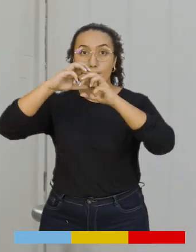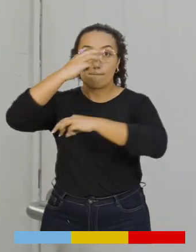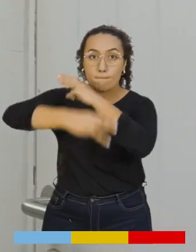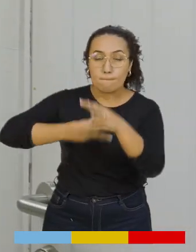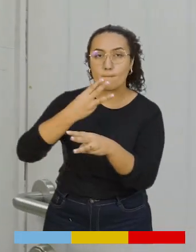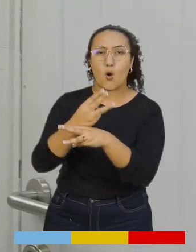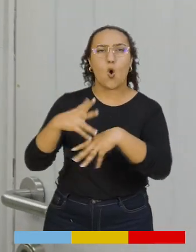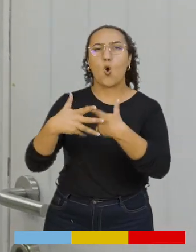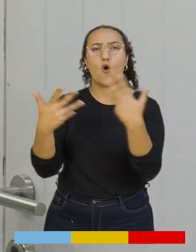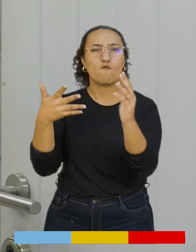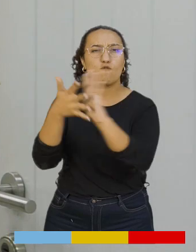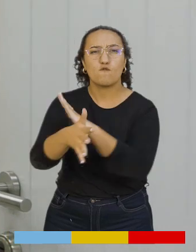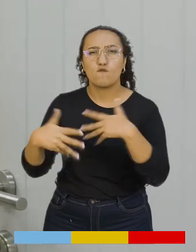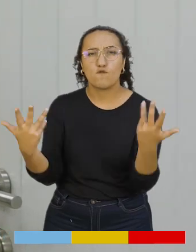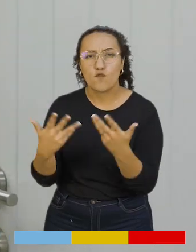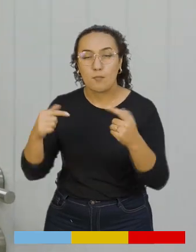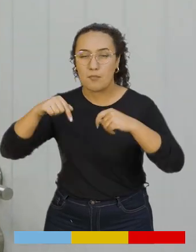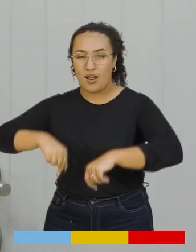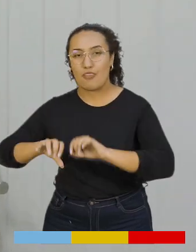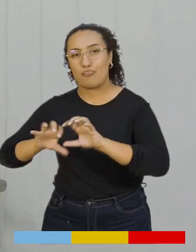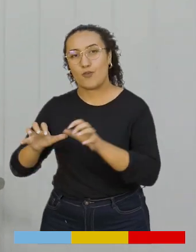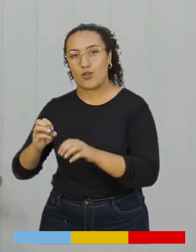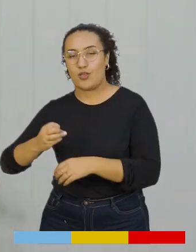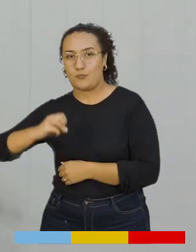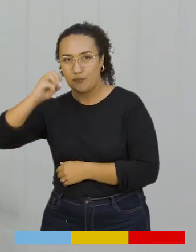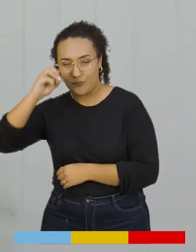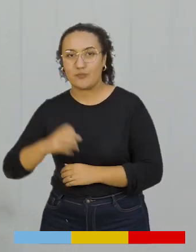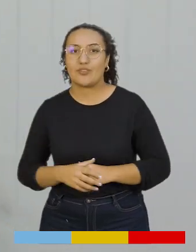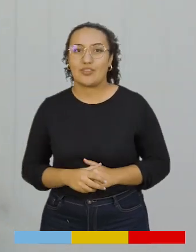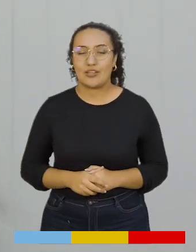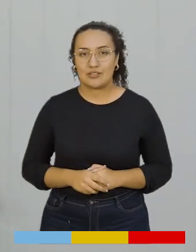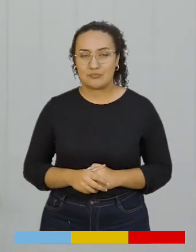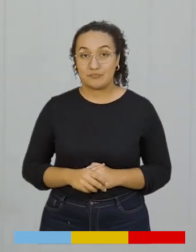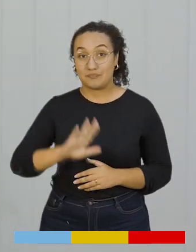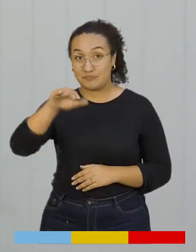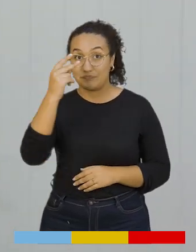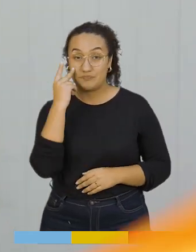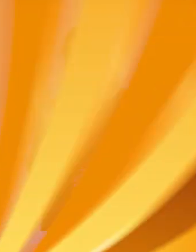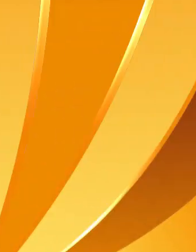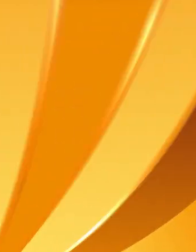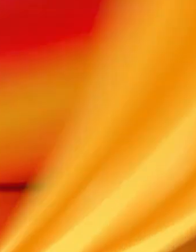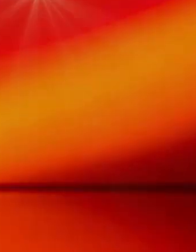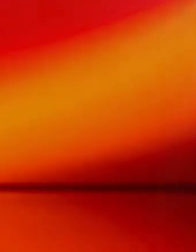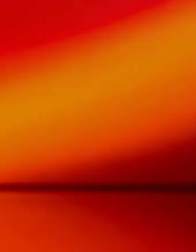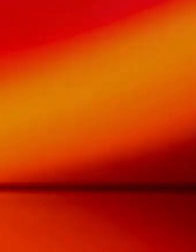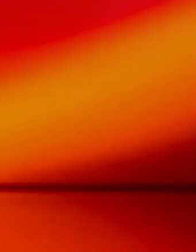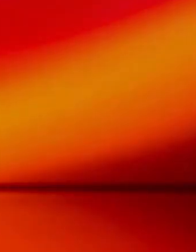aquí en el Dorado Radio 99.5 FM. Nos vemos en una próxima oportunidad.